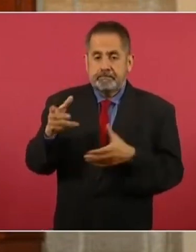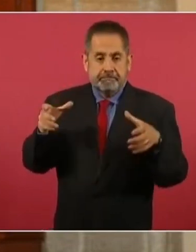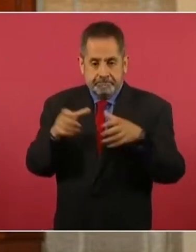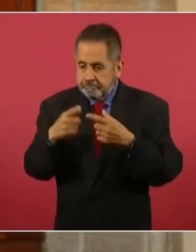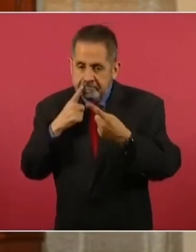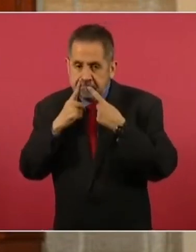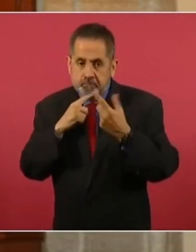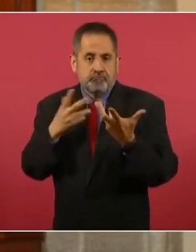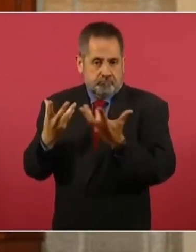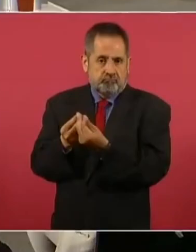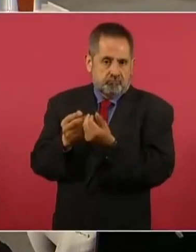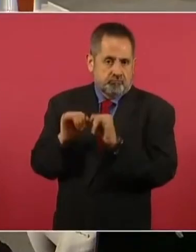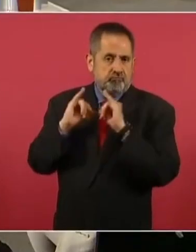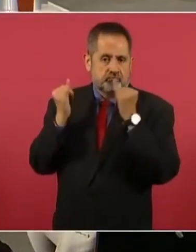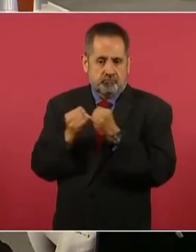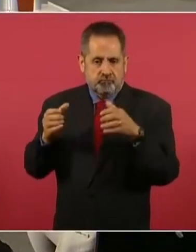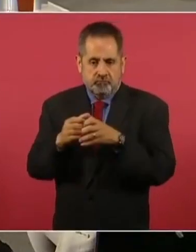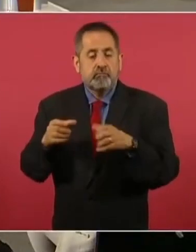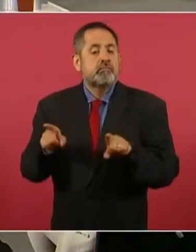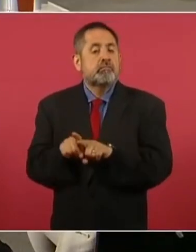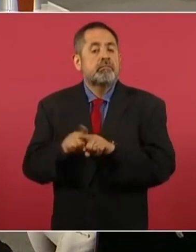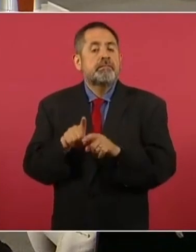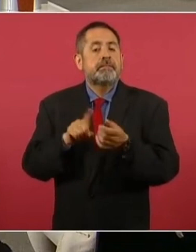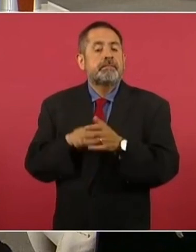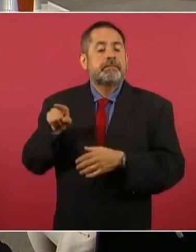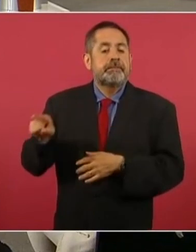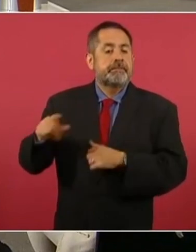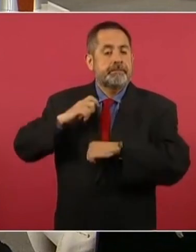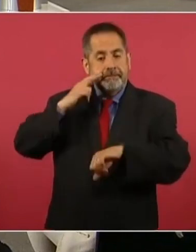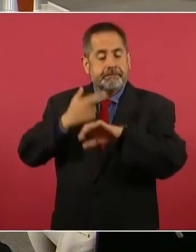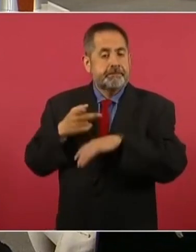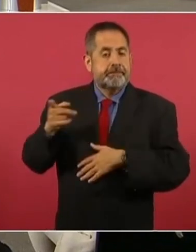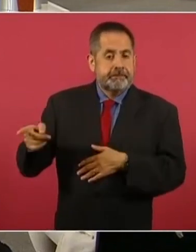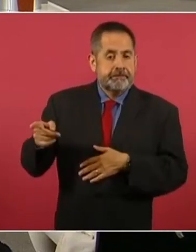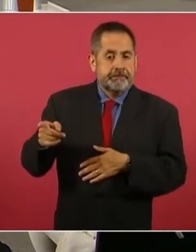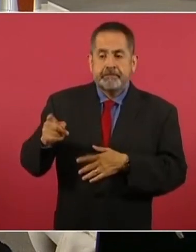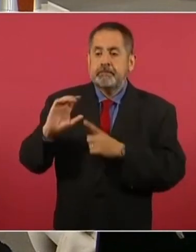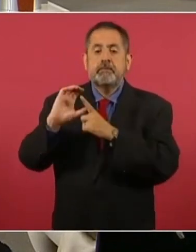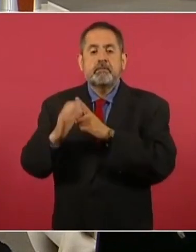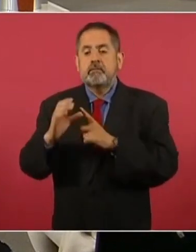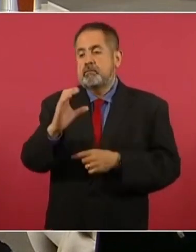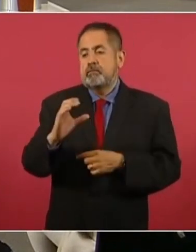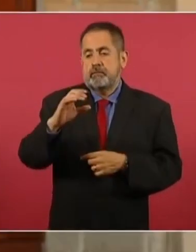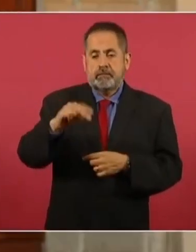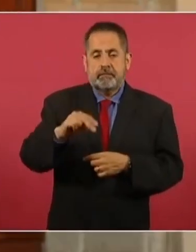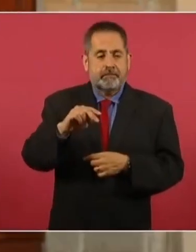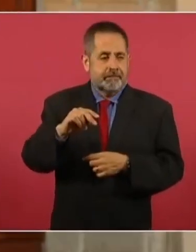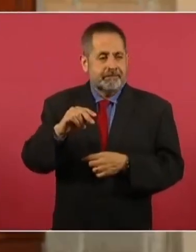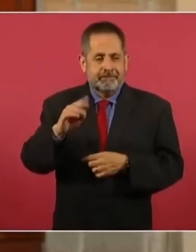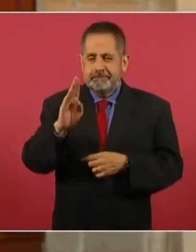carpeta de investigación estuvo también la titular de la Comisión Ejecutiva de Atención a Víctimas